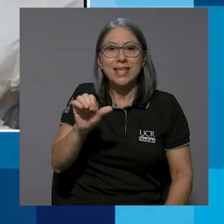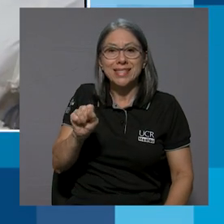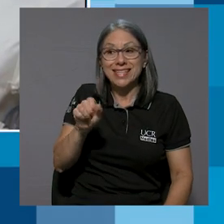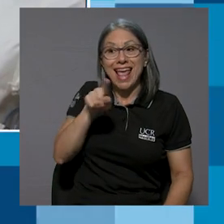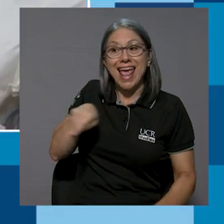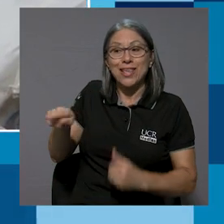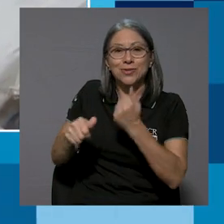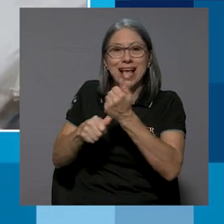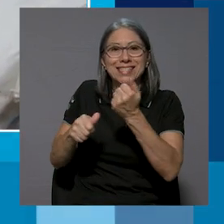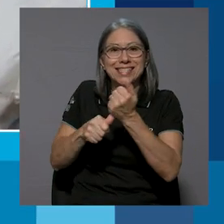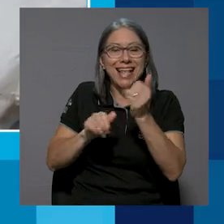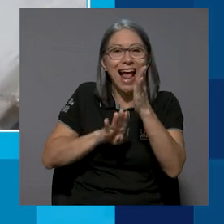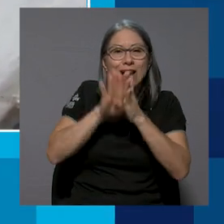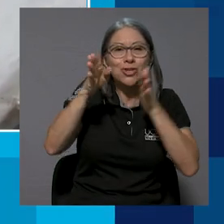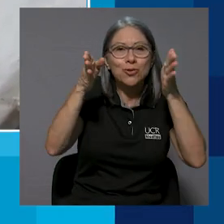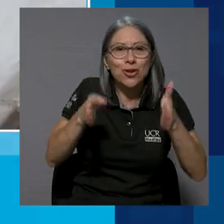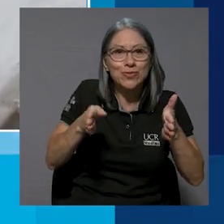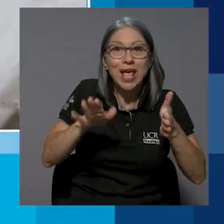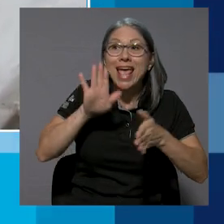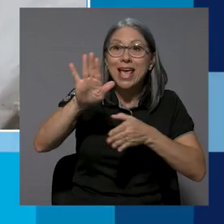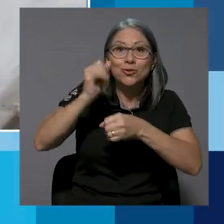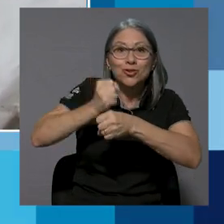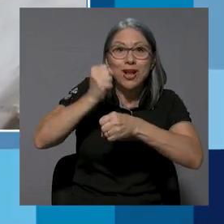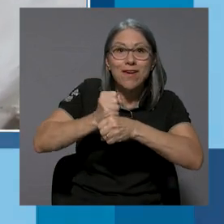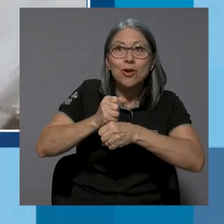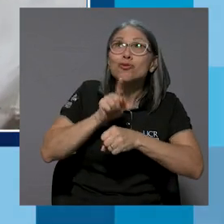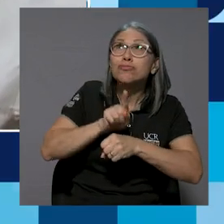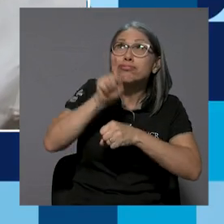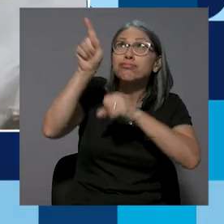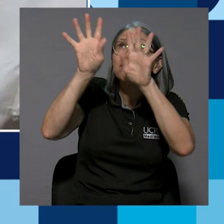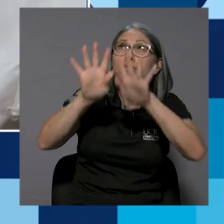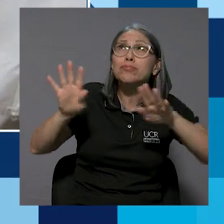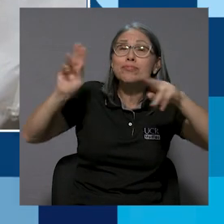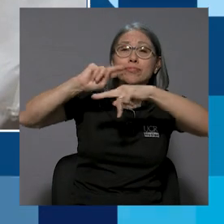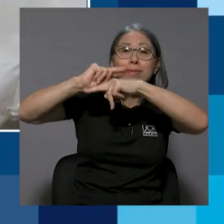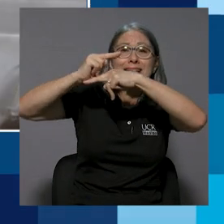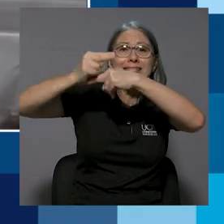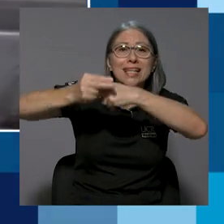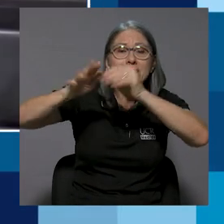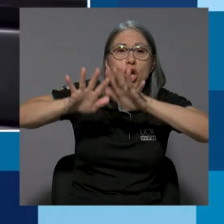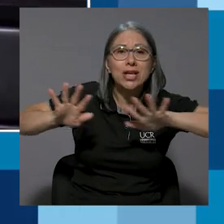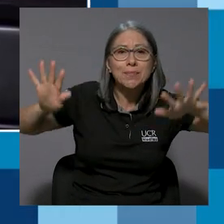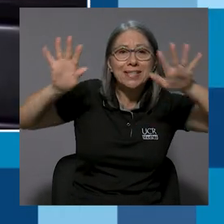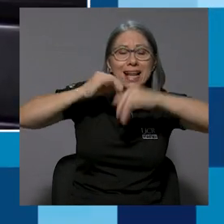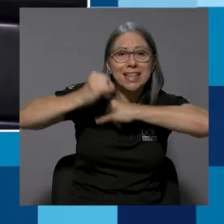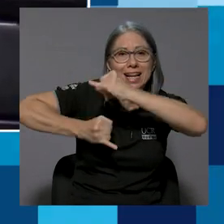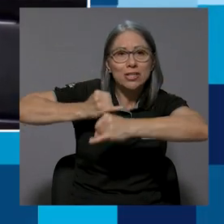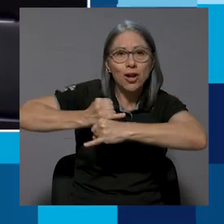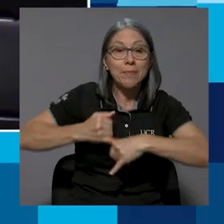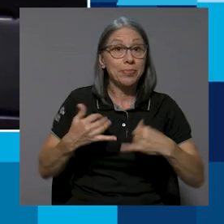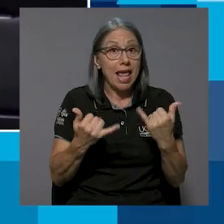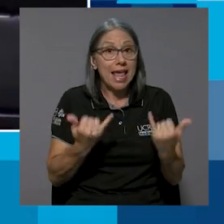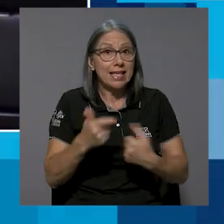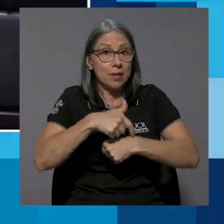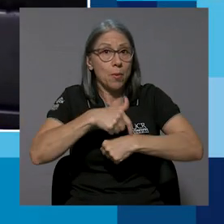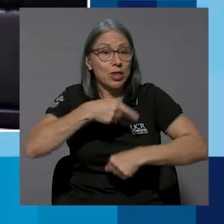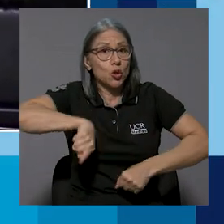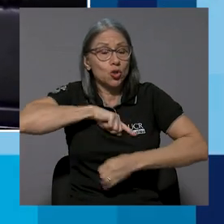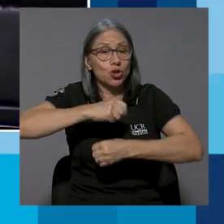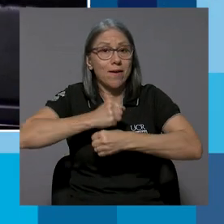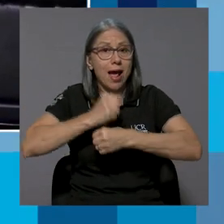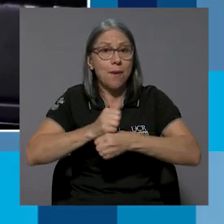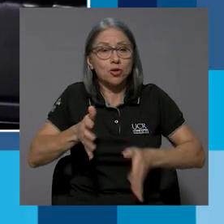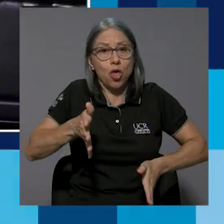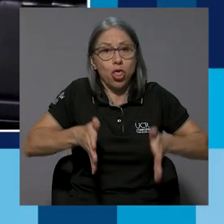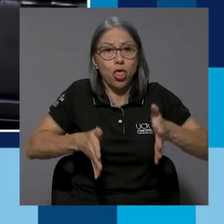asisten a los astronautas en los trabajos que realizan en la Estación Espacial Internacional. En este momento lo que trabajamos es